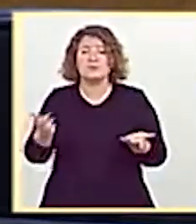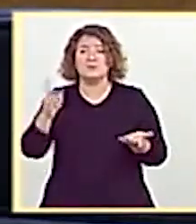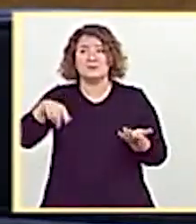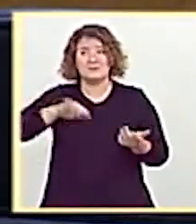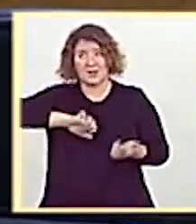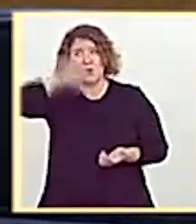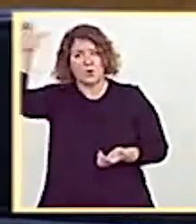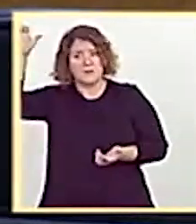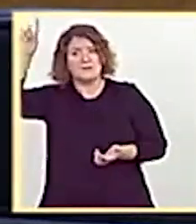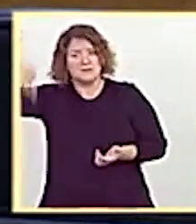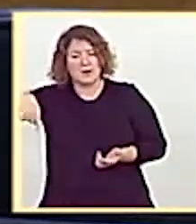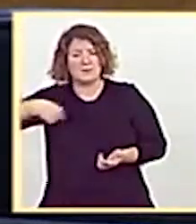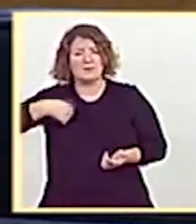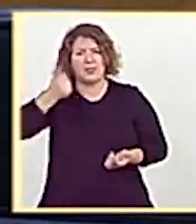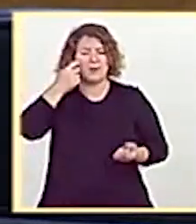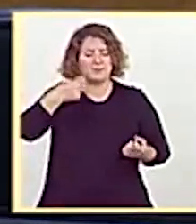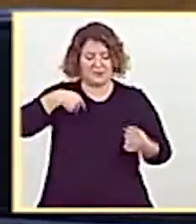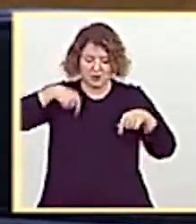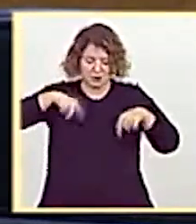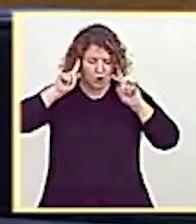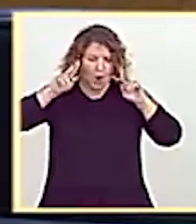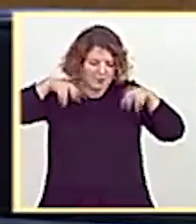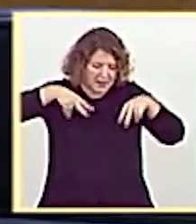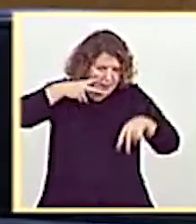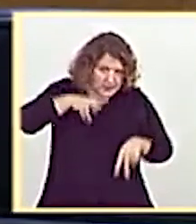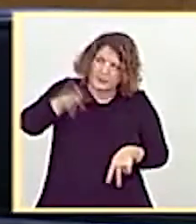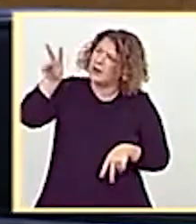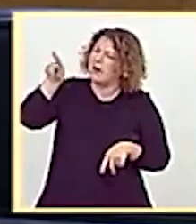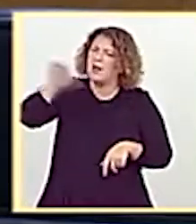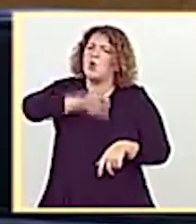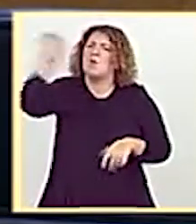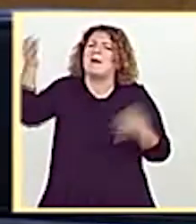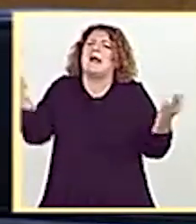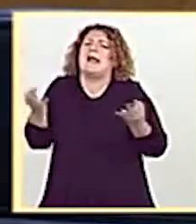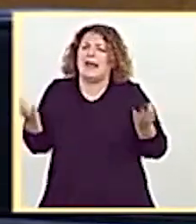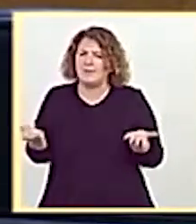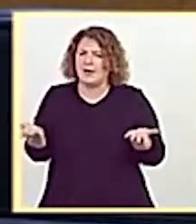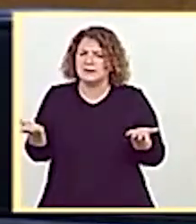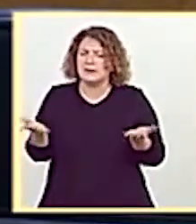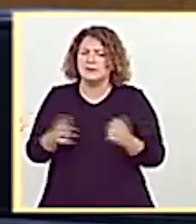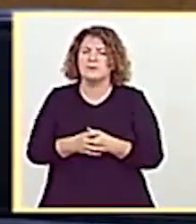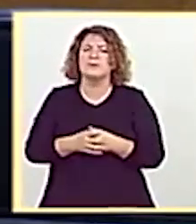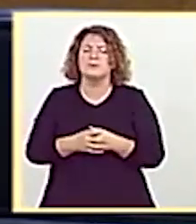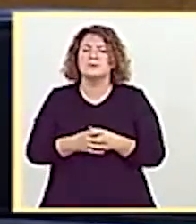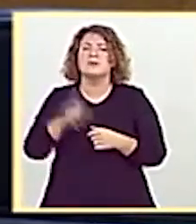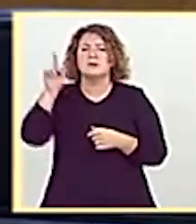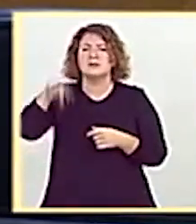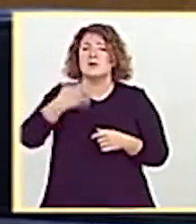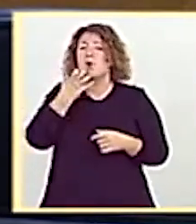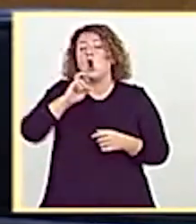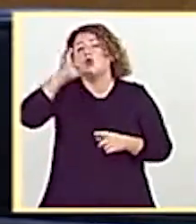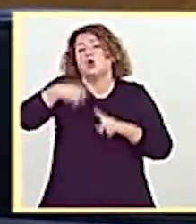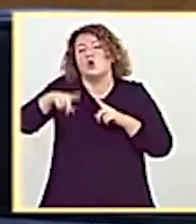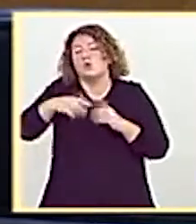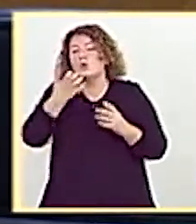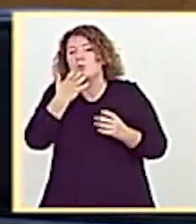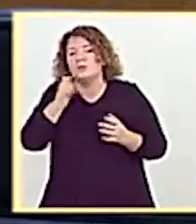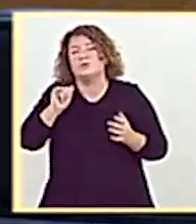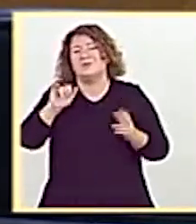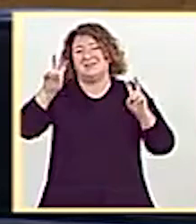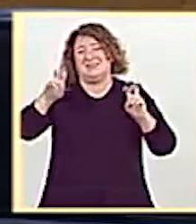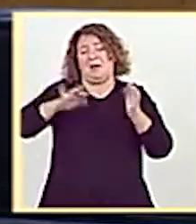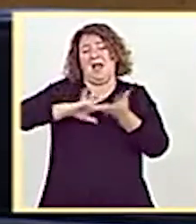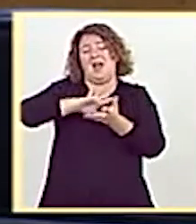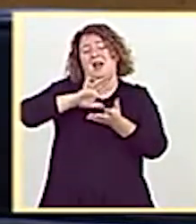Europa. Es importante levantar la mirada y ver lo que está sucediendo en otros países. Y, en tercer lugar, la ausencia de otros shocks disruptivos relacionados con el ámbito